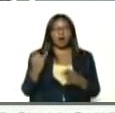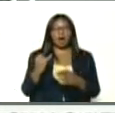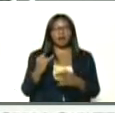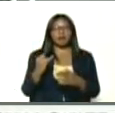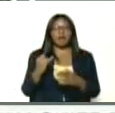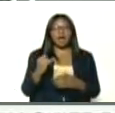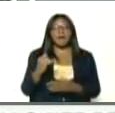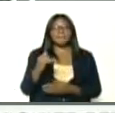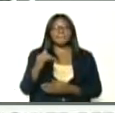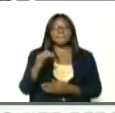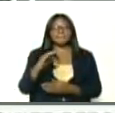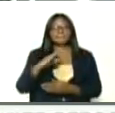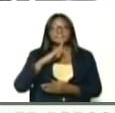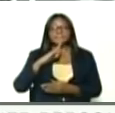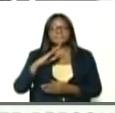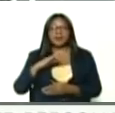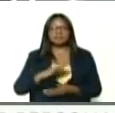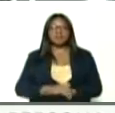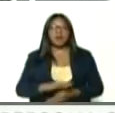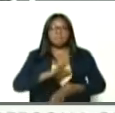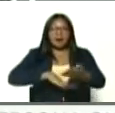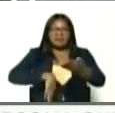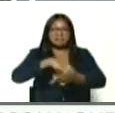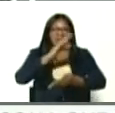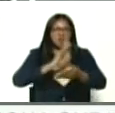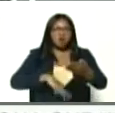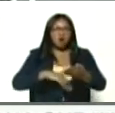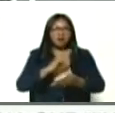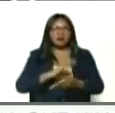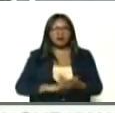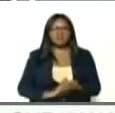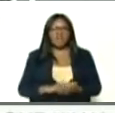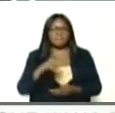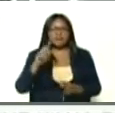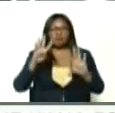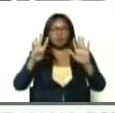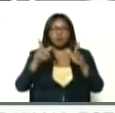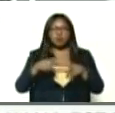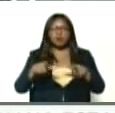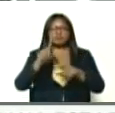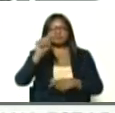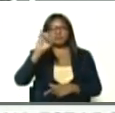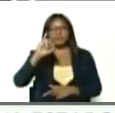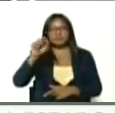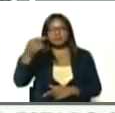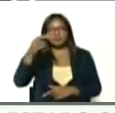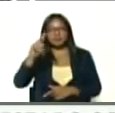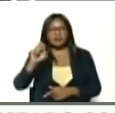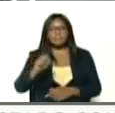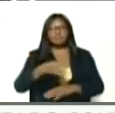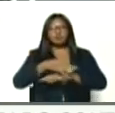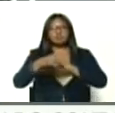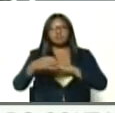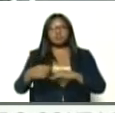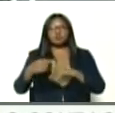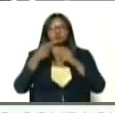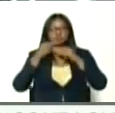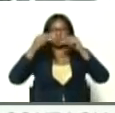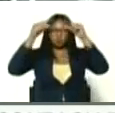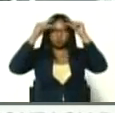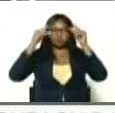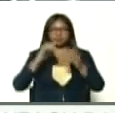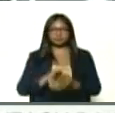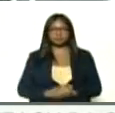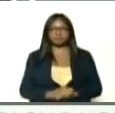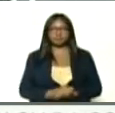uno hay en Anaco, y hoy se instala, el primer centro comunal, de la mujer, en la ciudad del Tigre, municipio Simón Rodríguez, de tal manera, presidente,